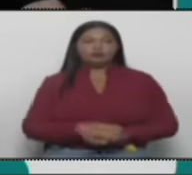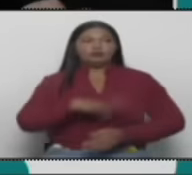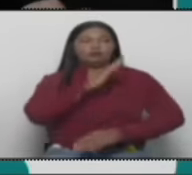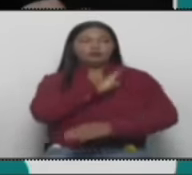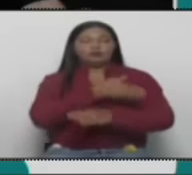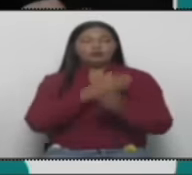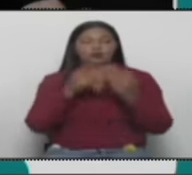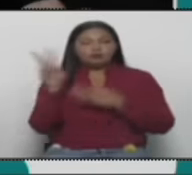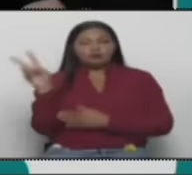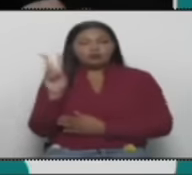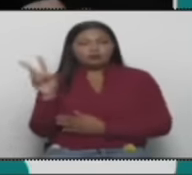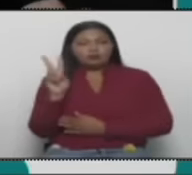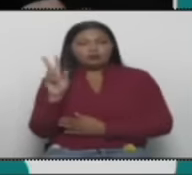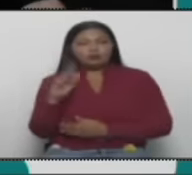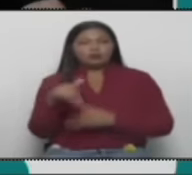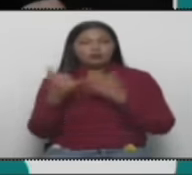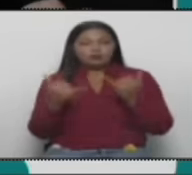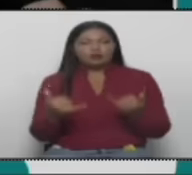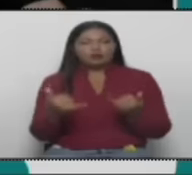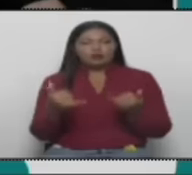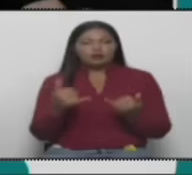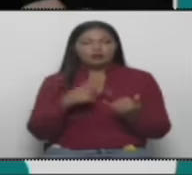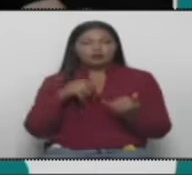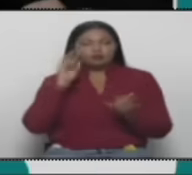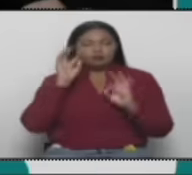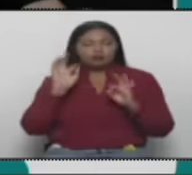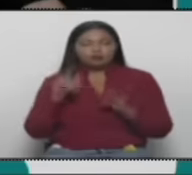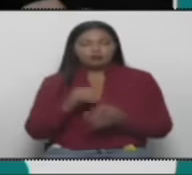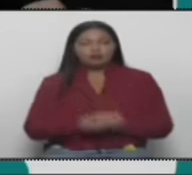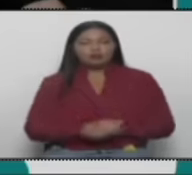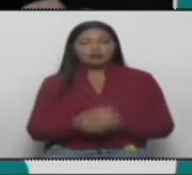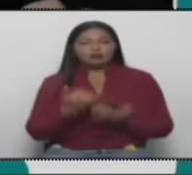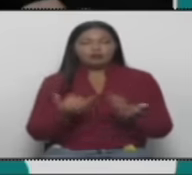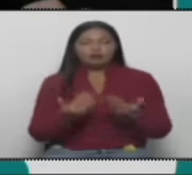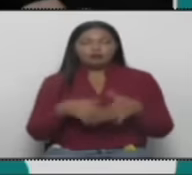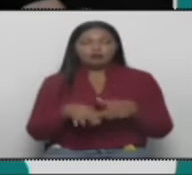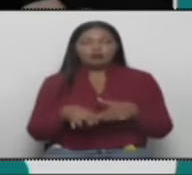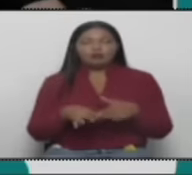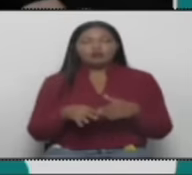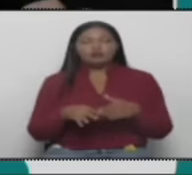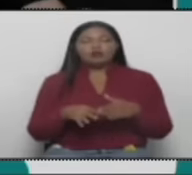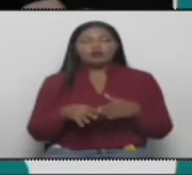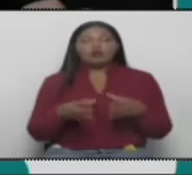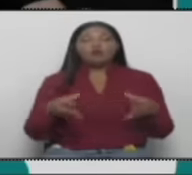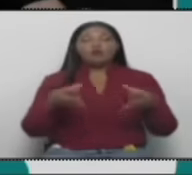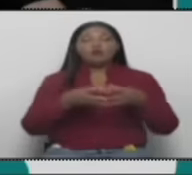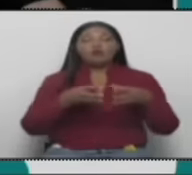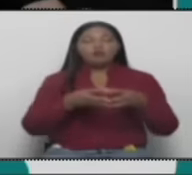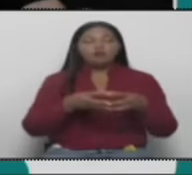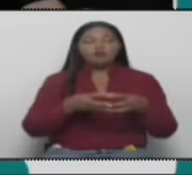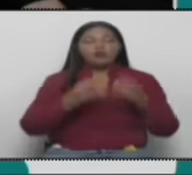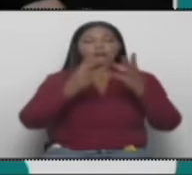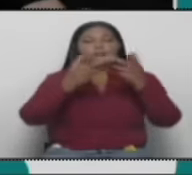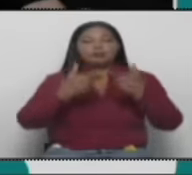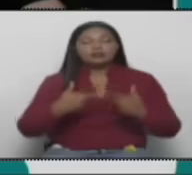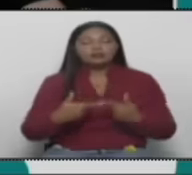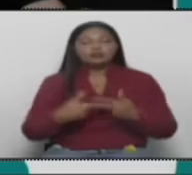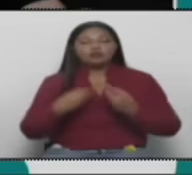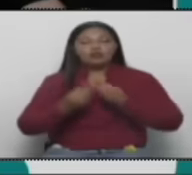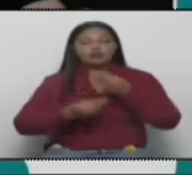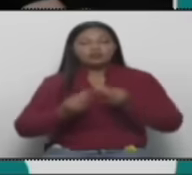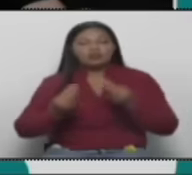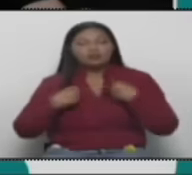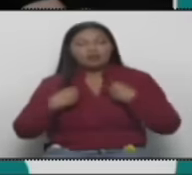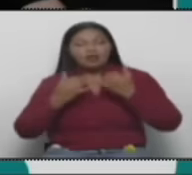una oficina, no es el Ministerio de Relaciones Interiores, no es un sector de la administración como ocurre